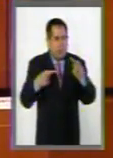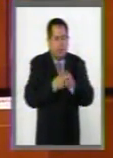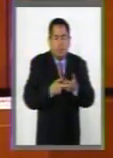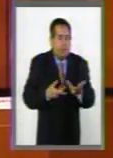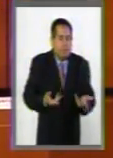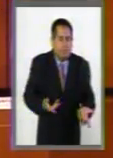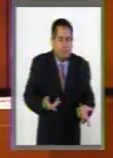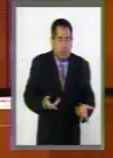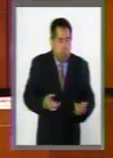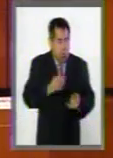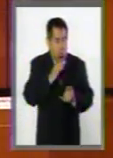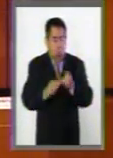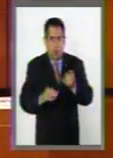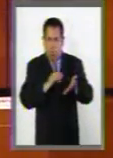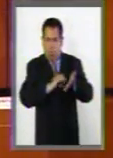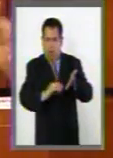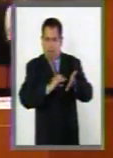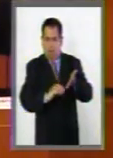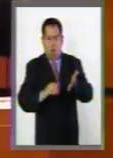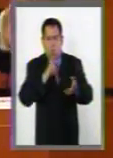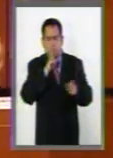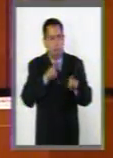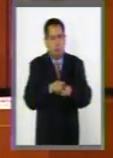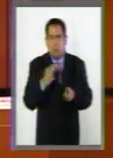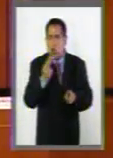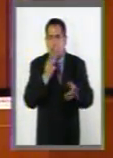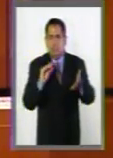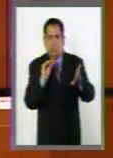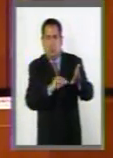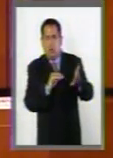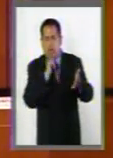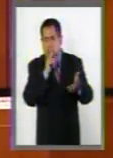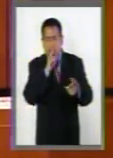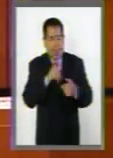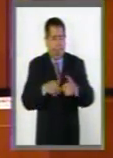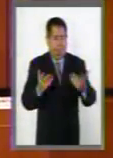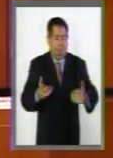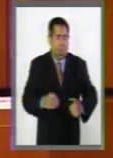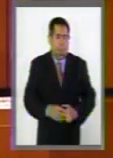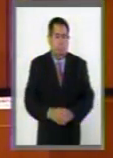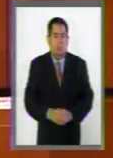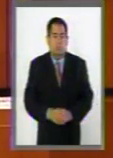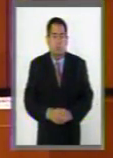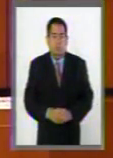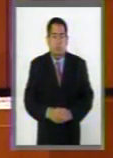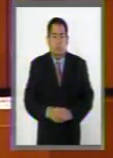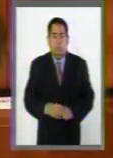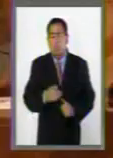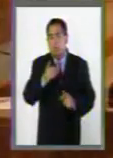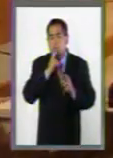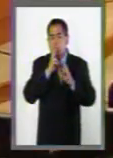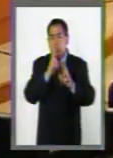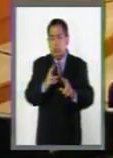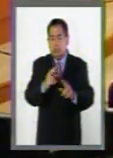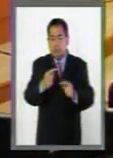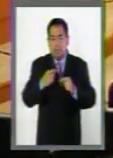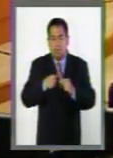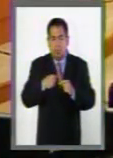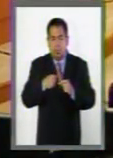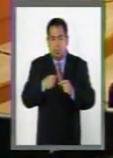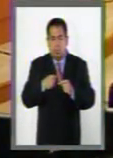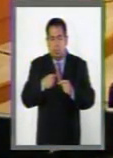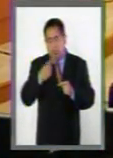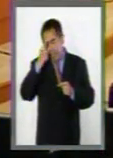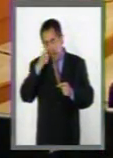este último párrafo es innecesario plantearlo. Por su respuesta y por no